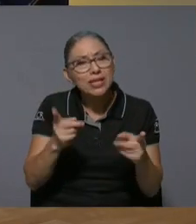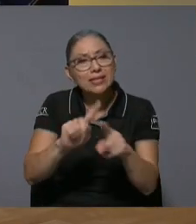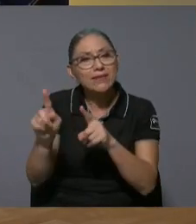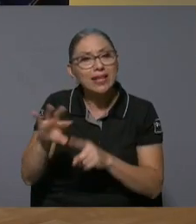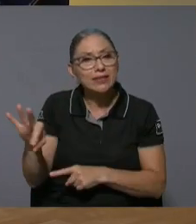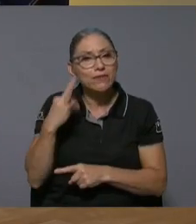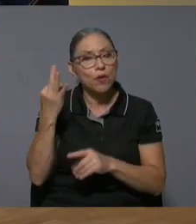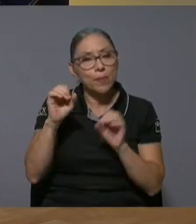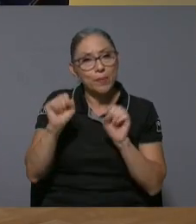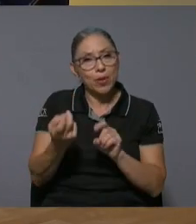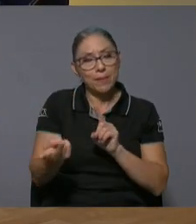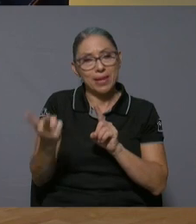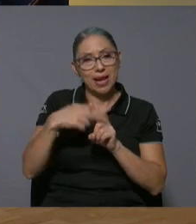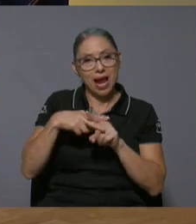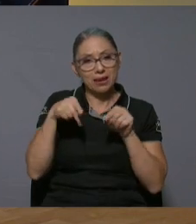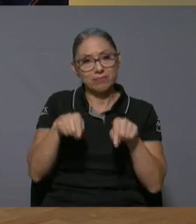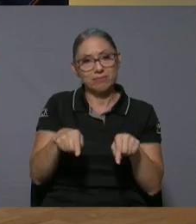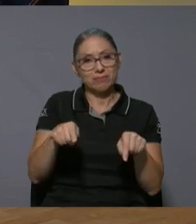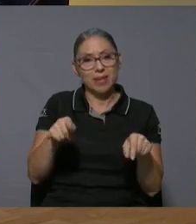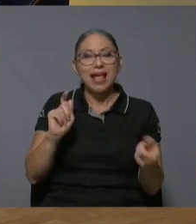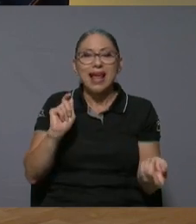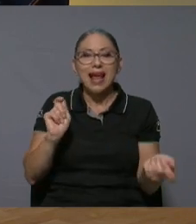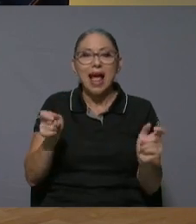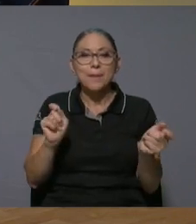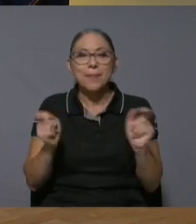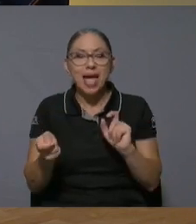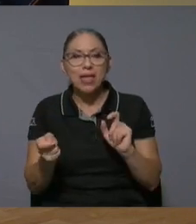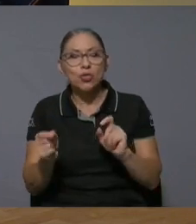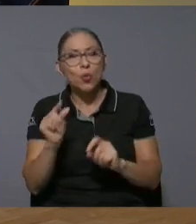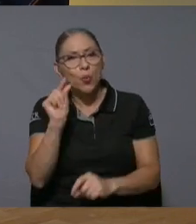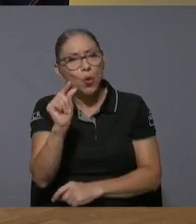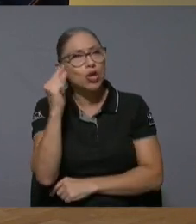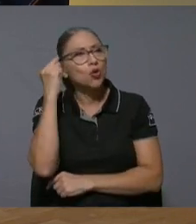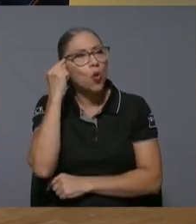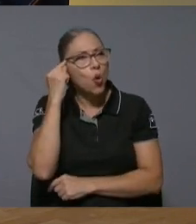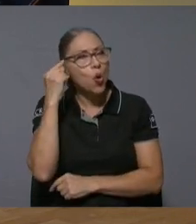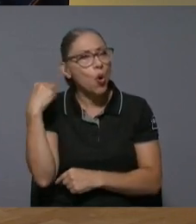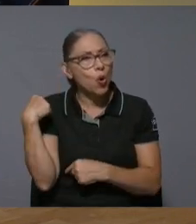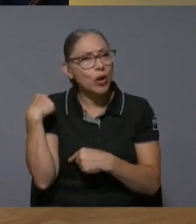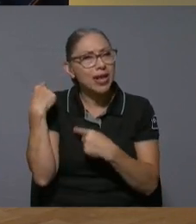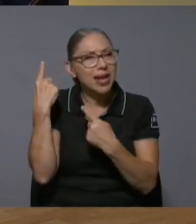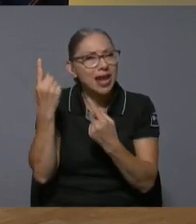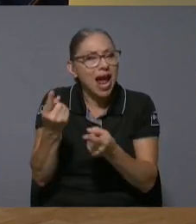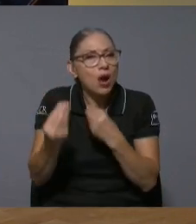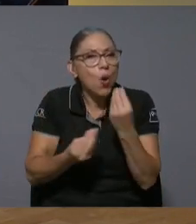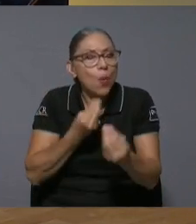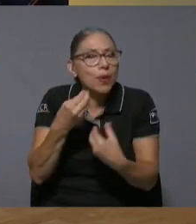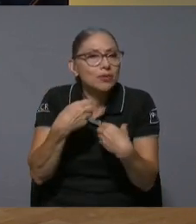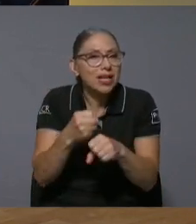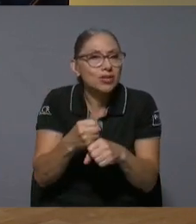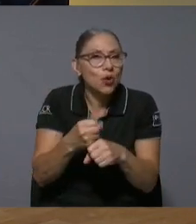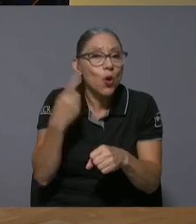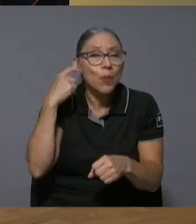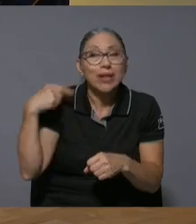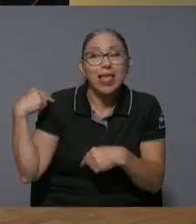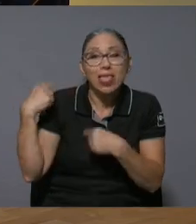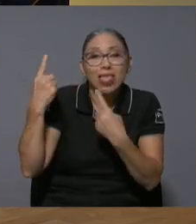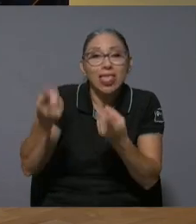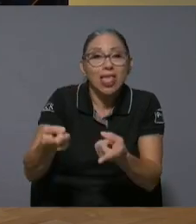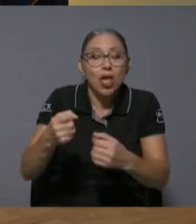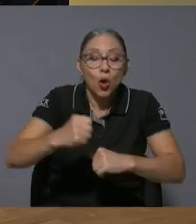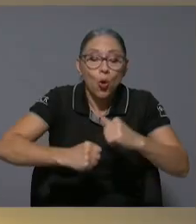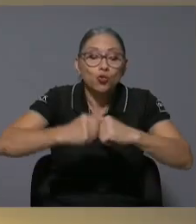aplicar aquí cambiando un poquito digamos esa lógica de como hemos venido gestionando infraestructura que es construir y olvidar los